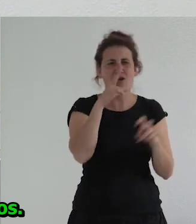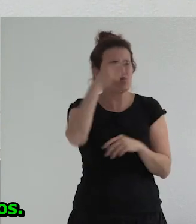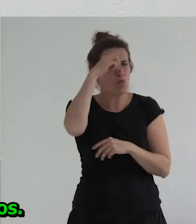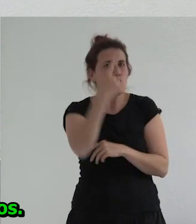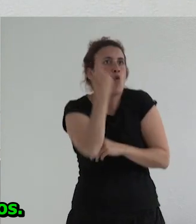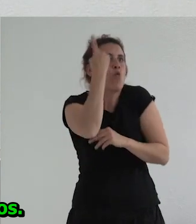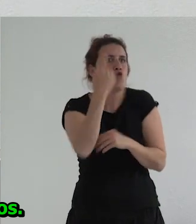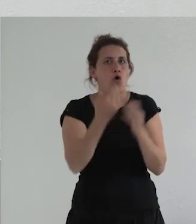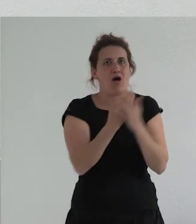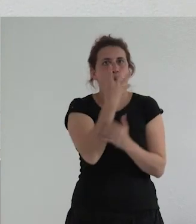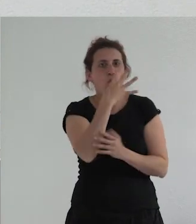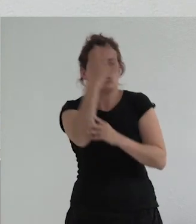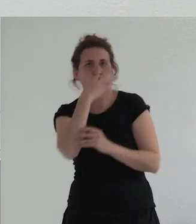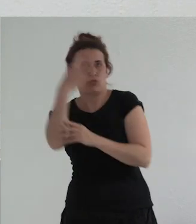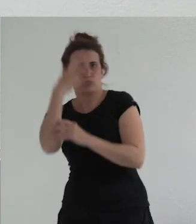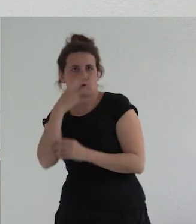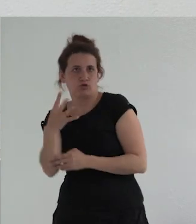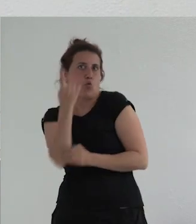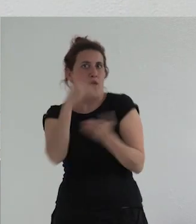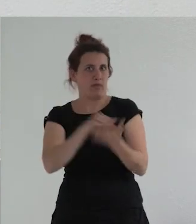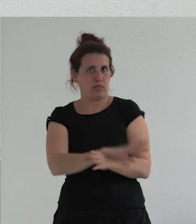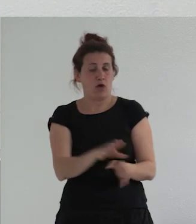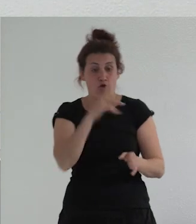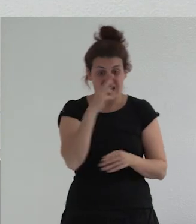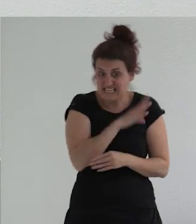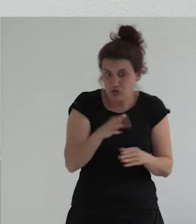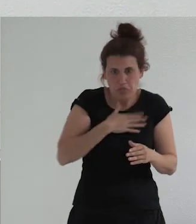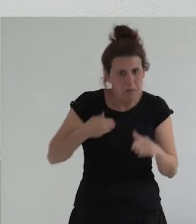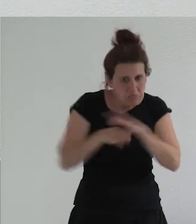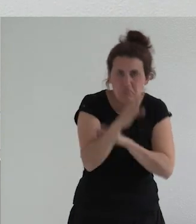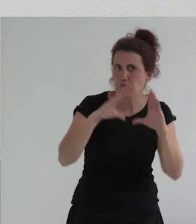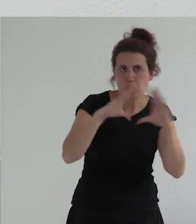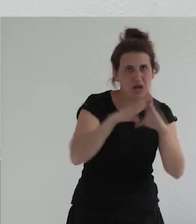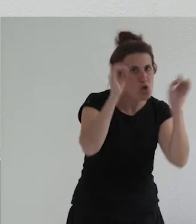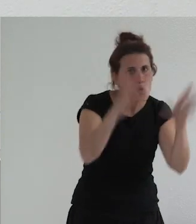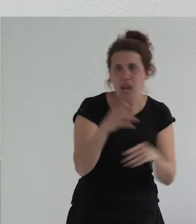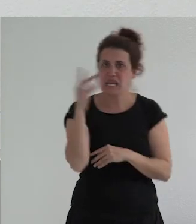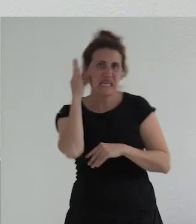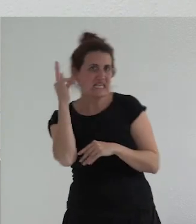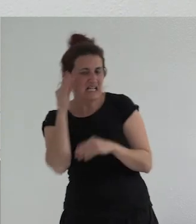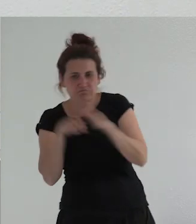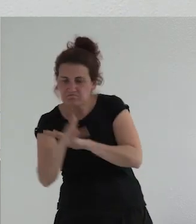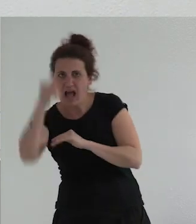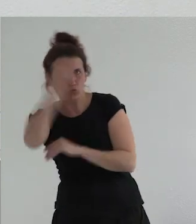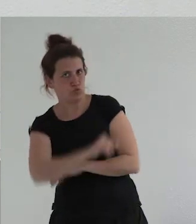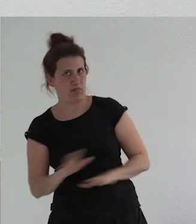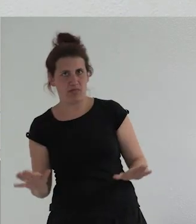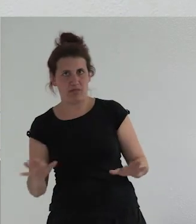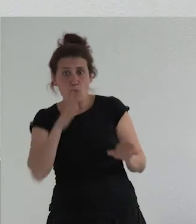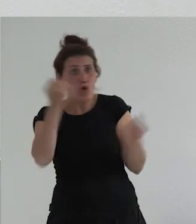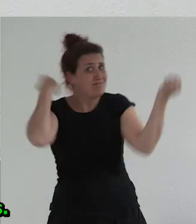haga uno cada cuatro años es que los niños deberían acceder a la feminidad como las niñas a la masculinidad cotidianamente porque son expresiones del